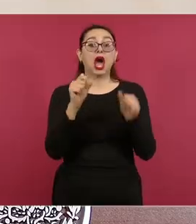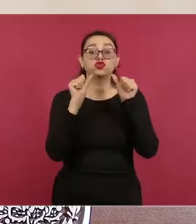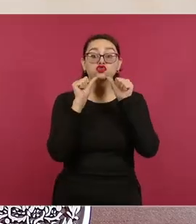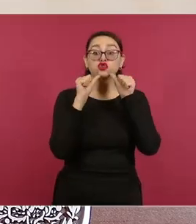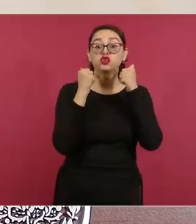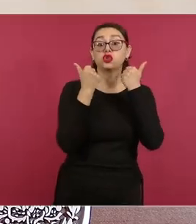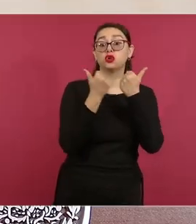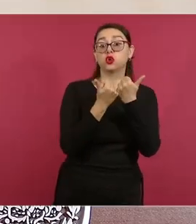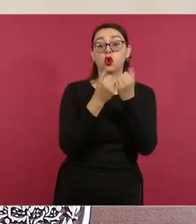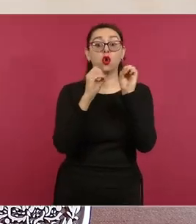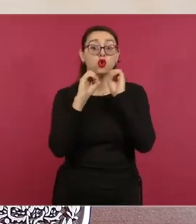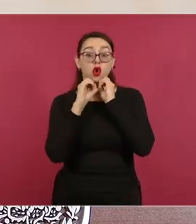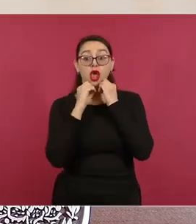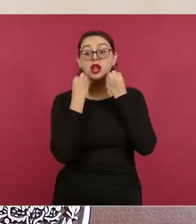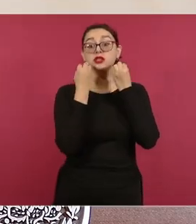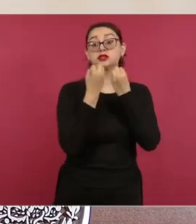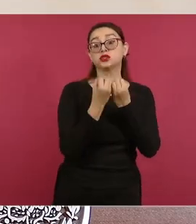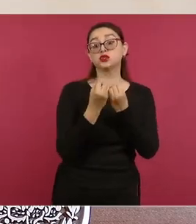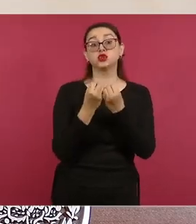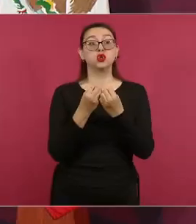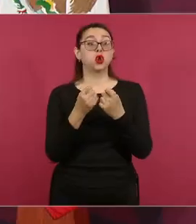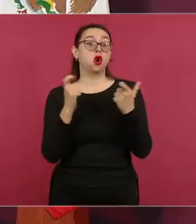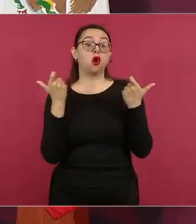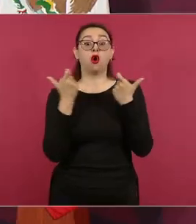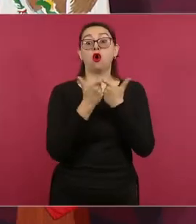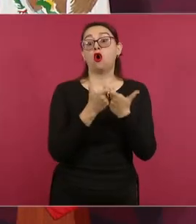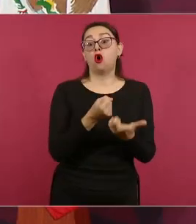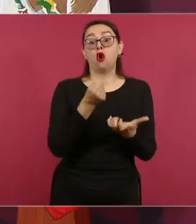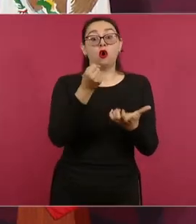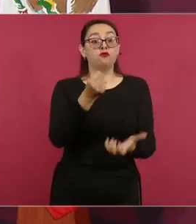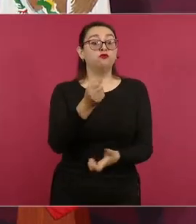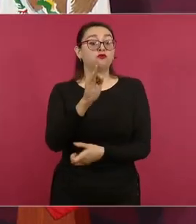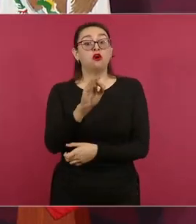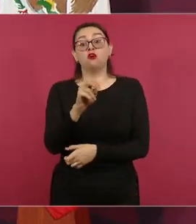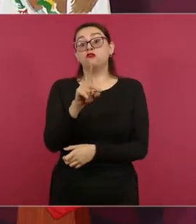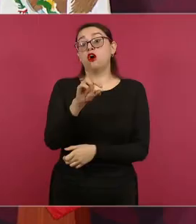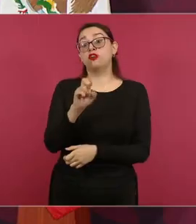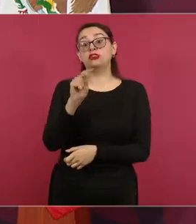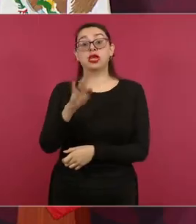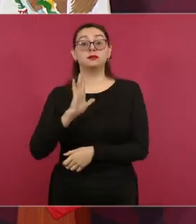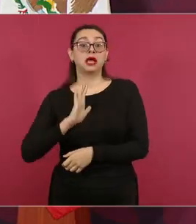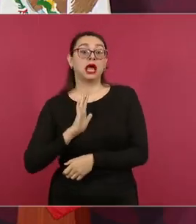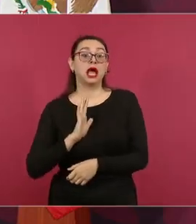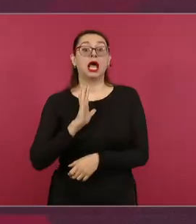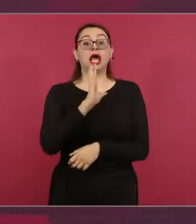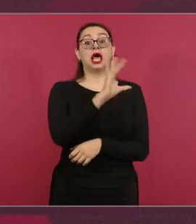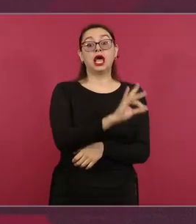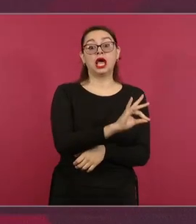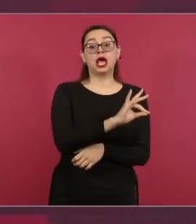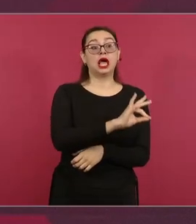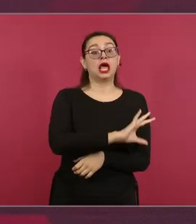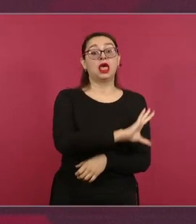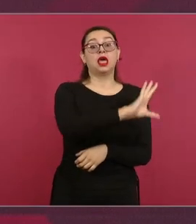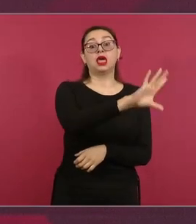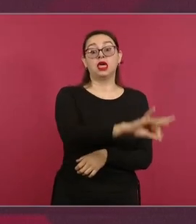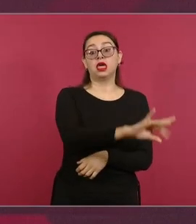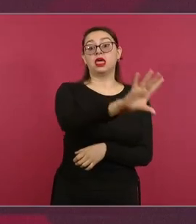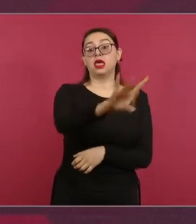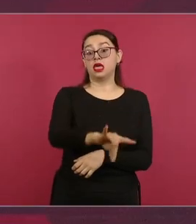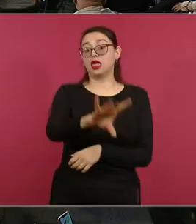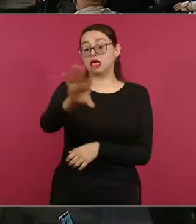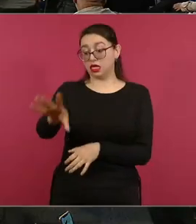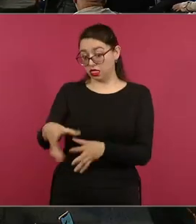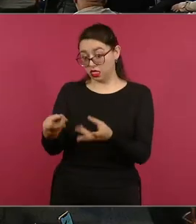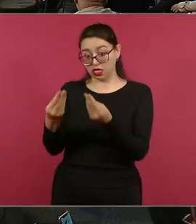Los que antes hablaban del famoso Fonden, eso no llegaba, se lo robaban. ¿El apoyo de los países